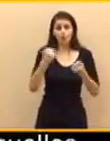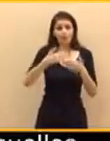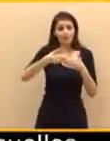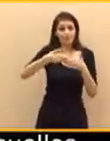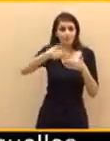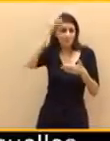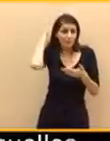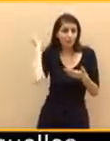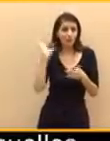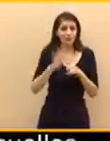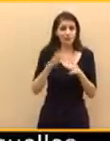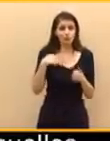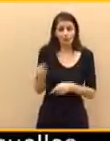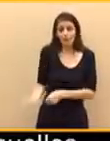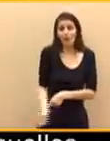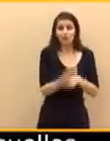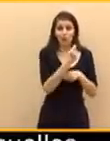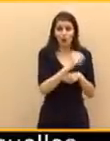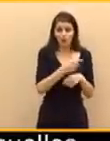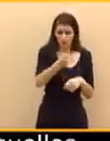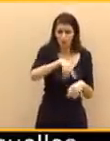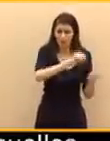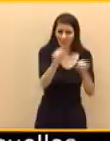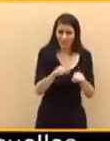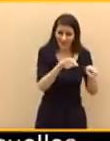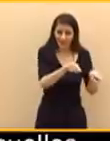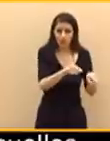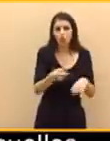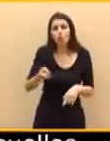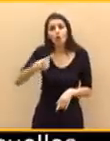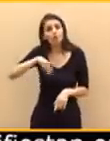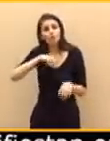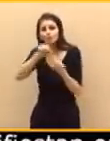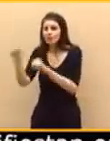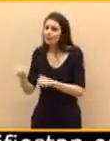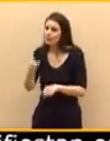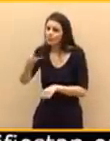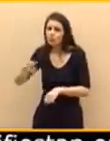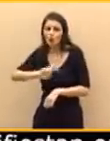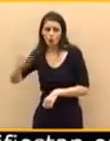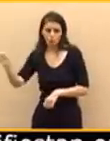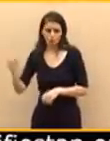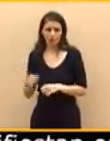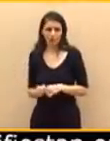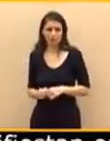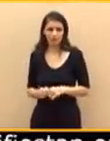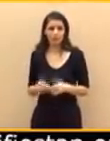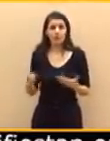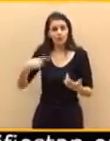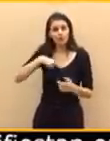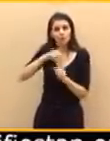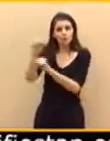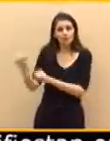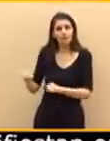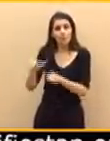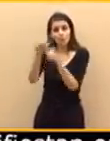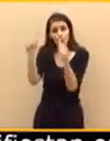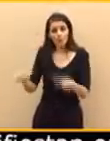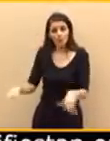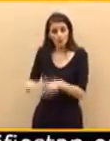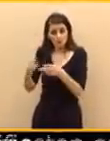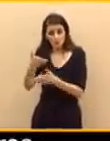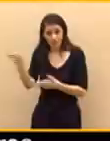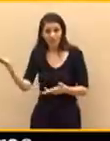otra cosa, señor Espinosa de los Monteros. Nosotros defendemos un modelo de sociedad en la que, al menos, para la sanidad, para la